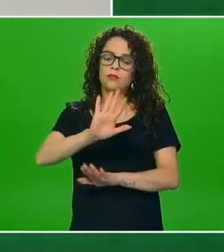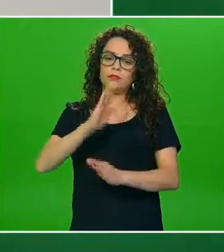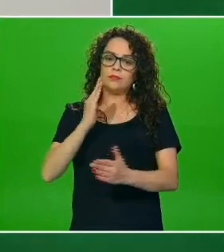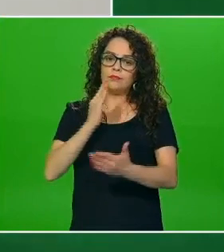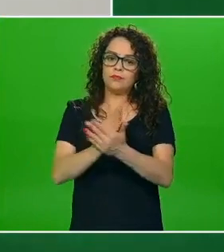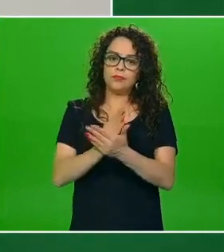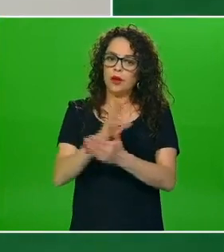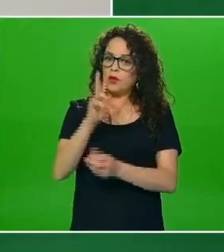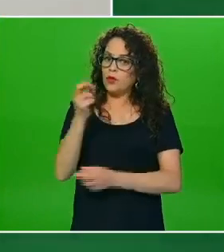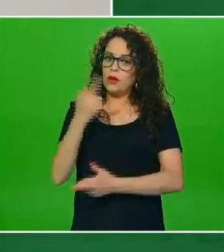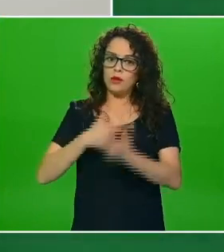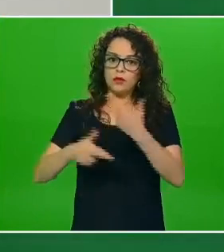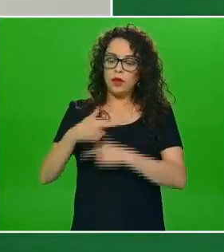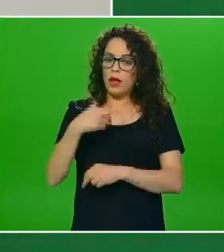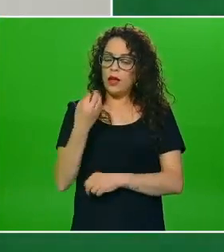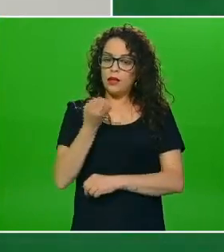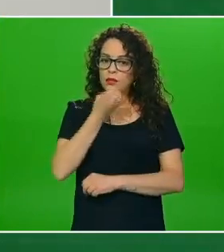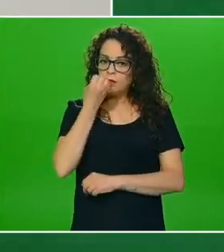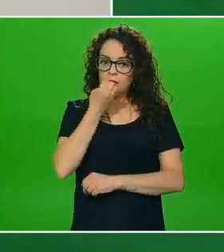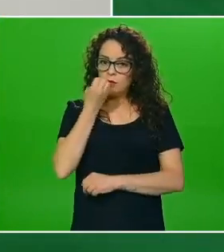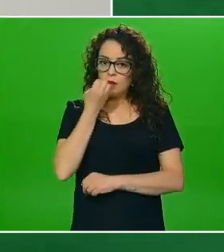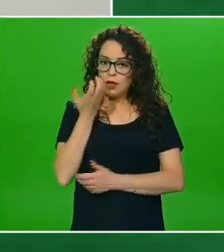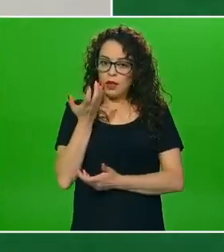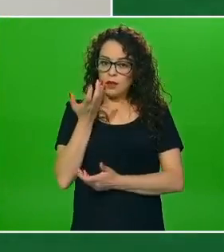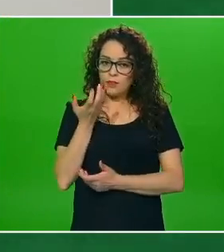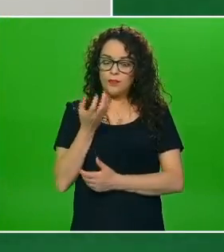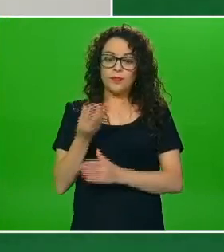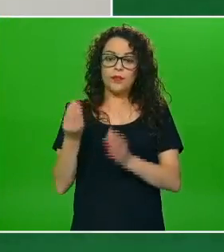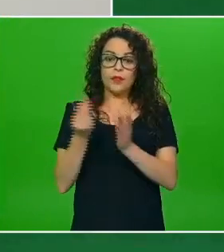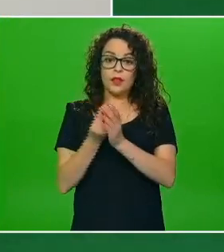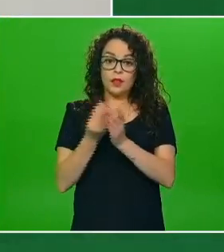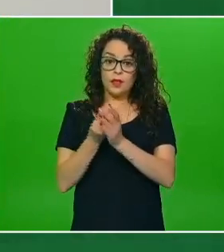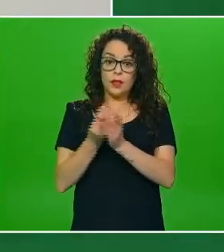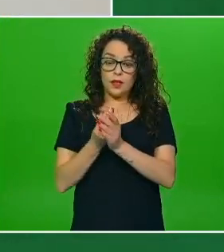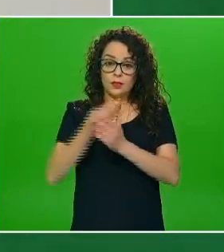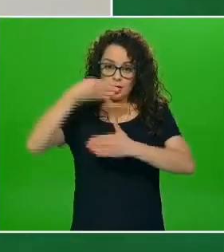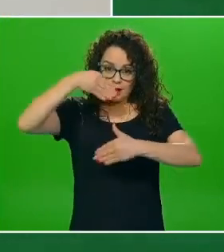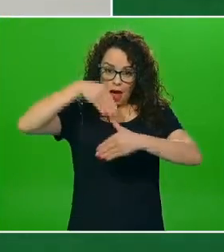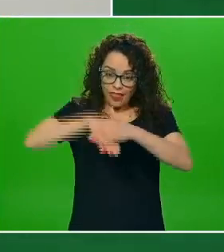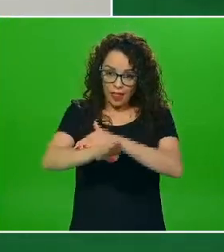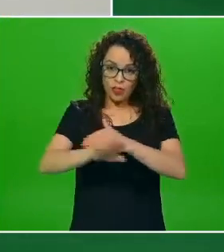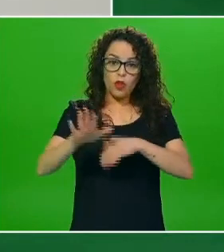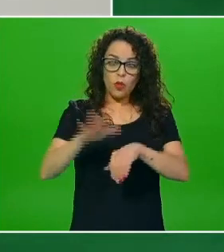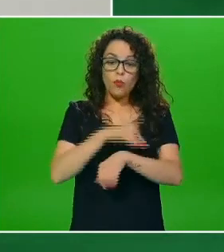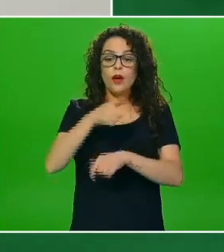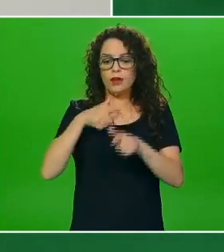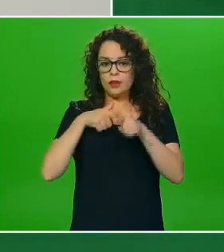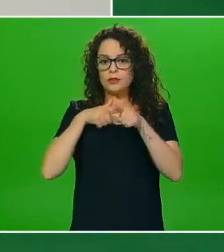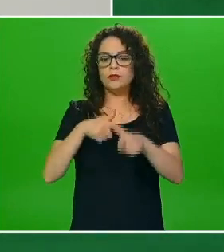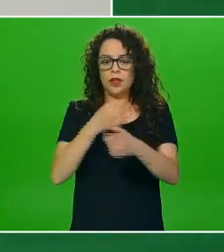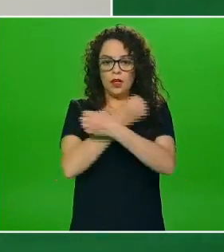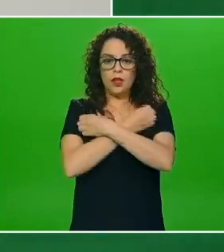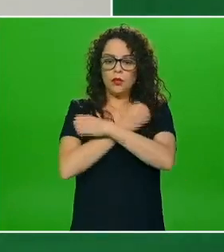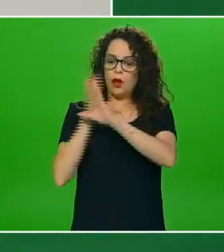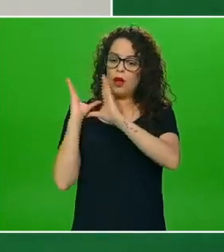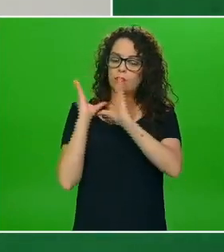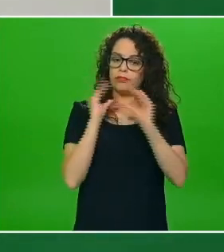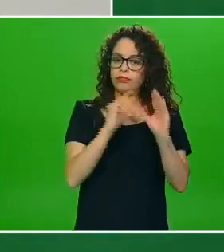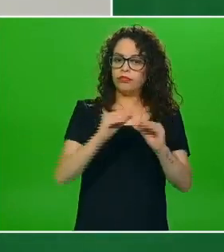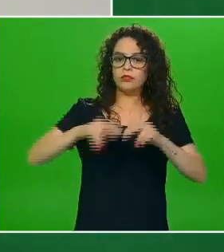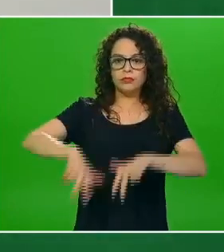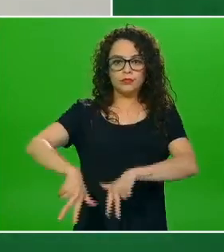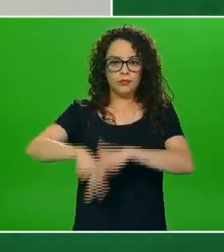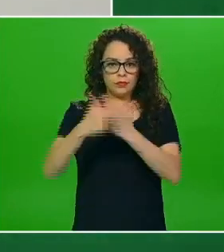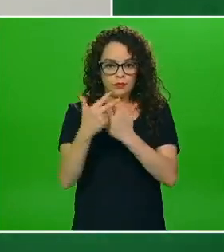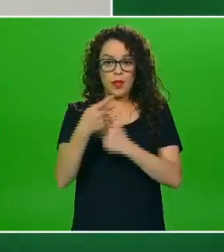presenciales no las clases porque las clases se mantienen y continúan de manera virtual pero se suspende la actividad presencial